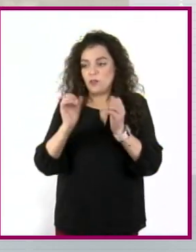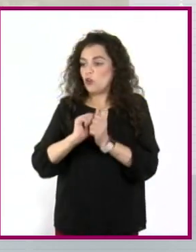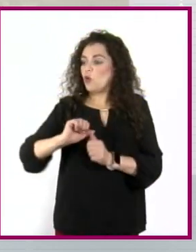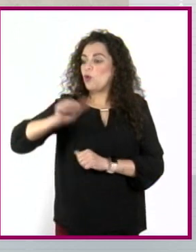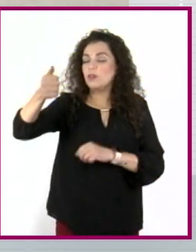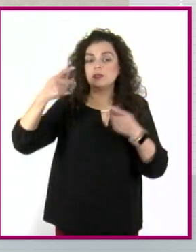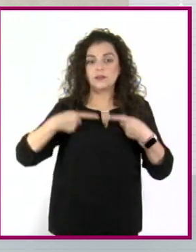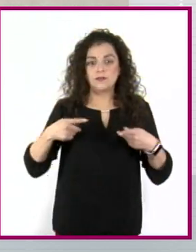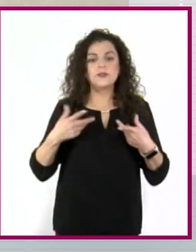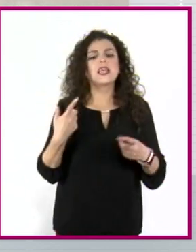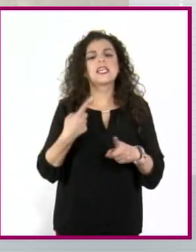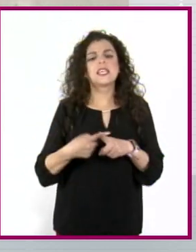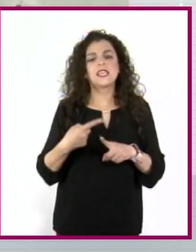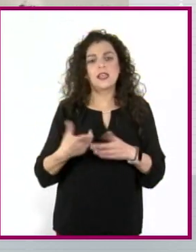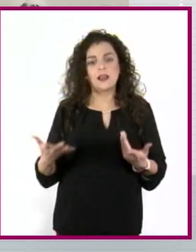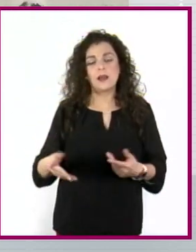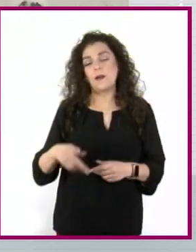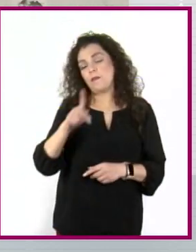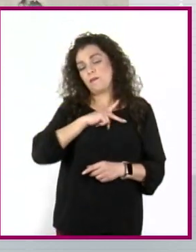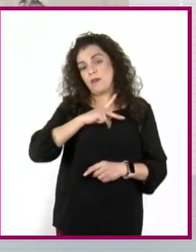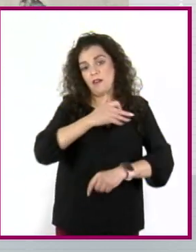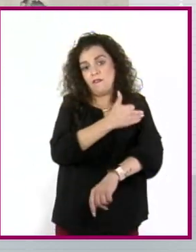otros? En primera instancia, mis fans.